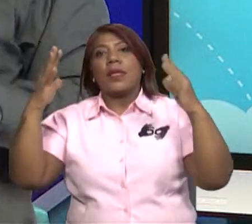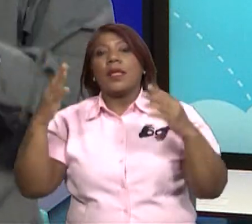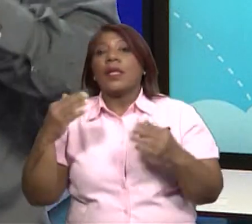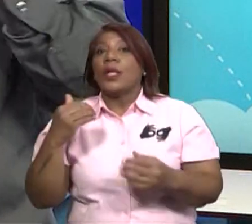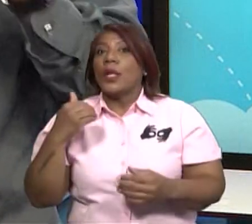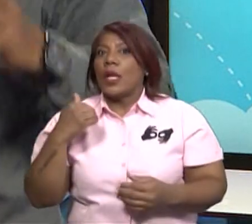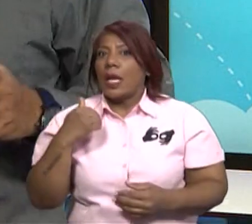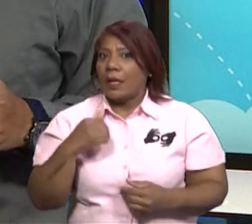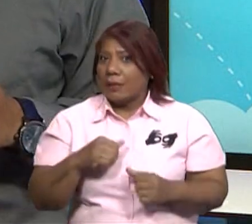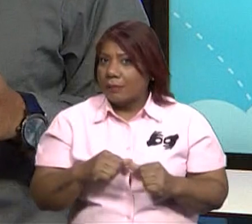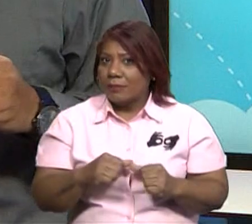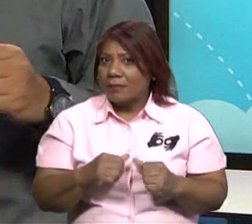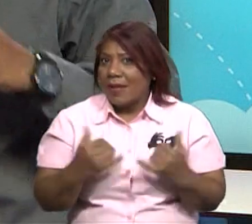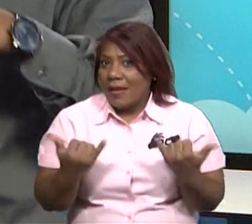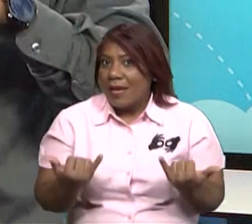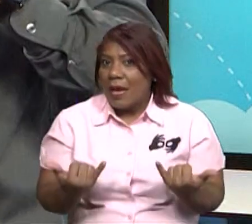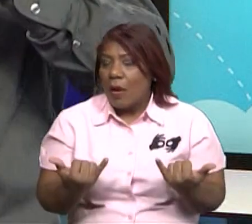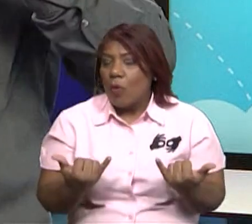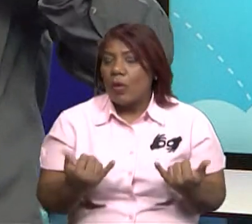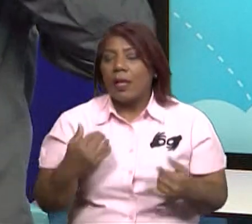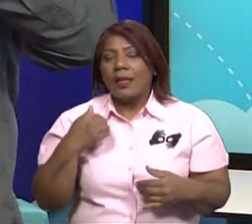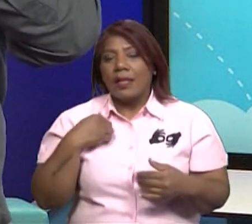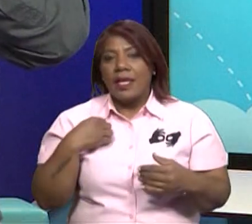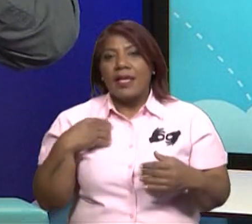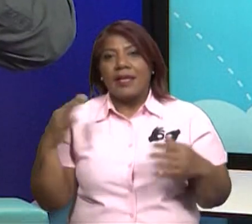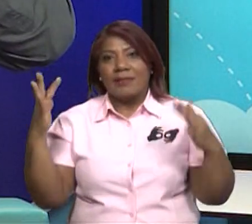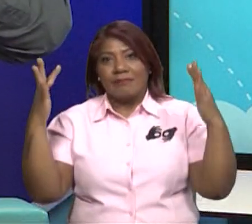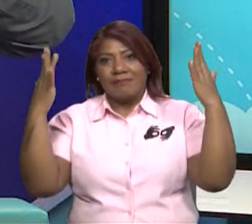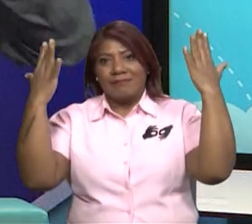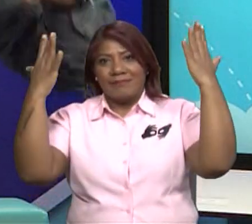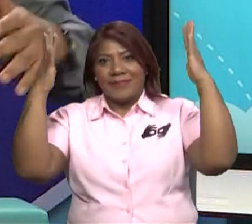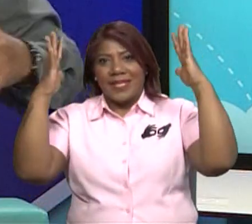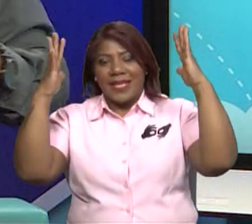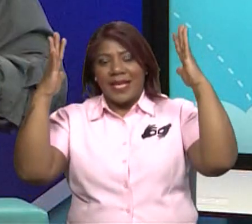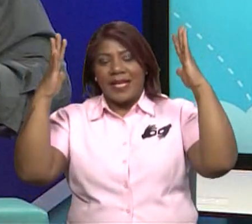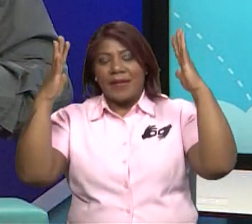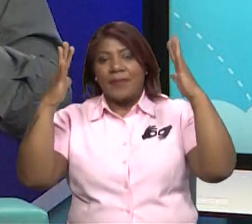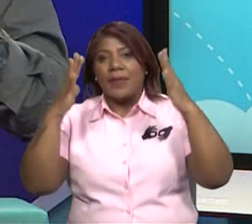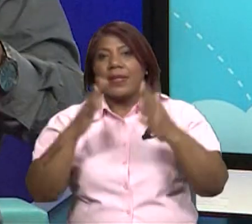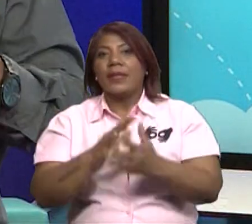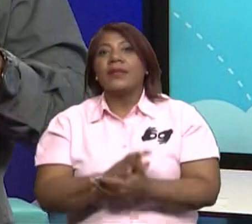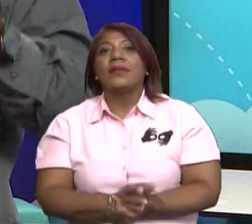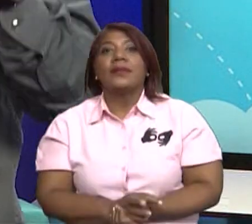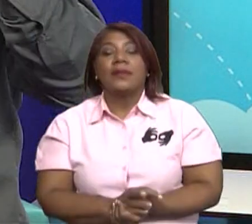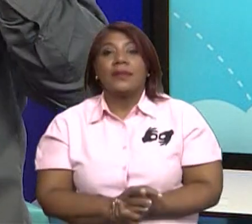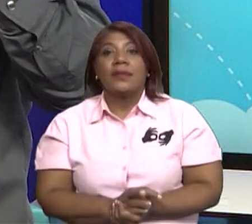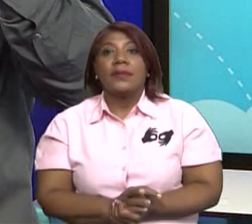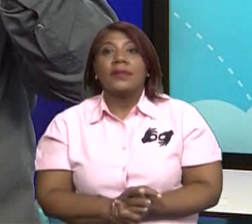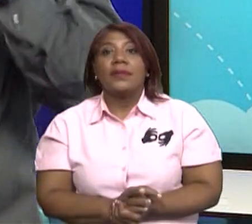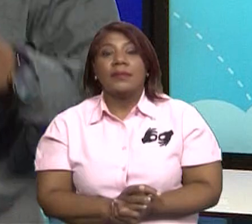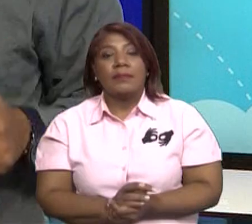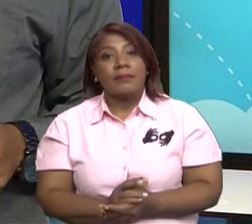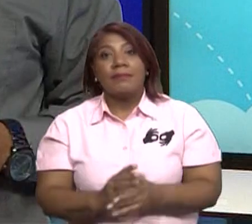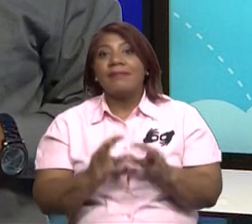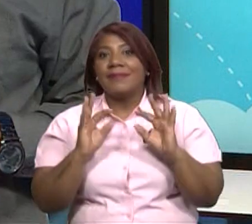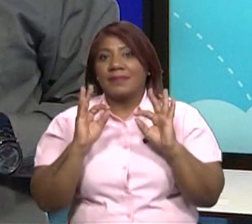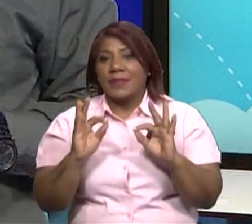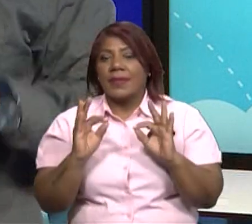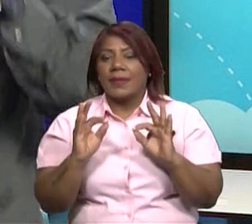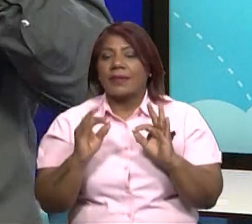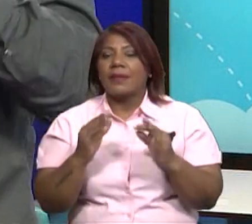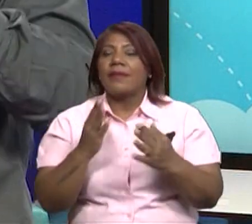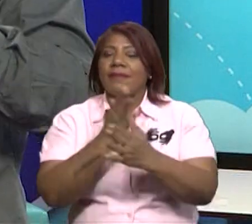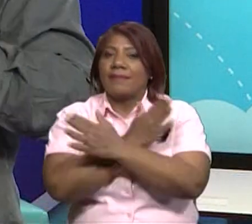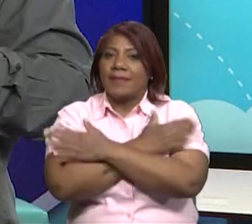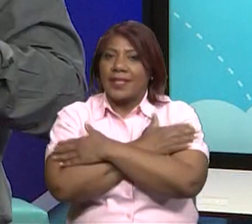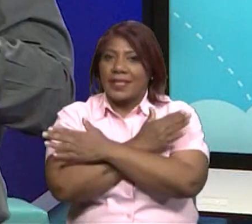que tienen árboles y han dejado áreas verdes muy buenas. Esa es una muy linda iniciativa,